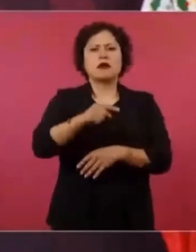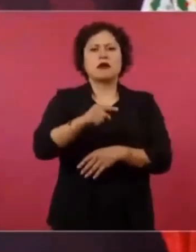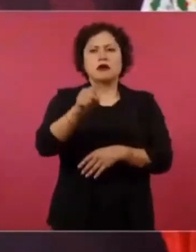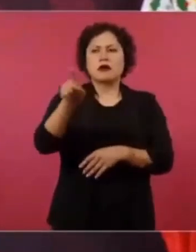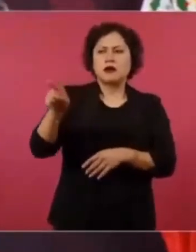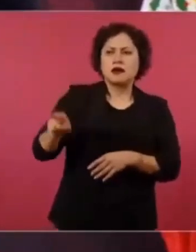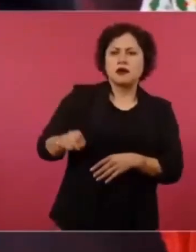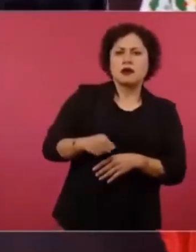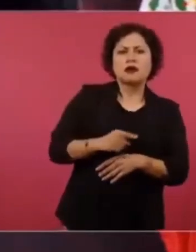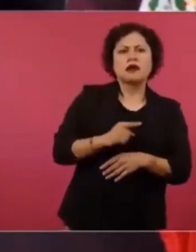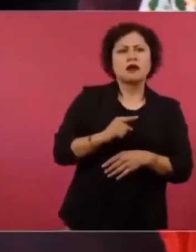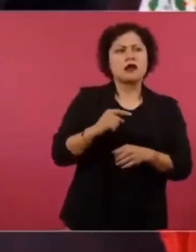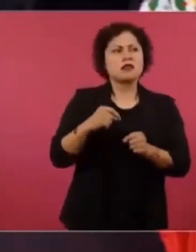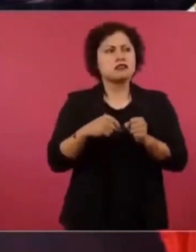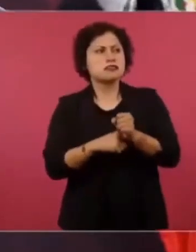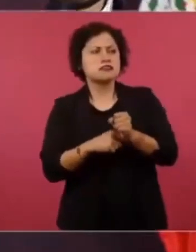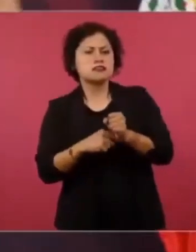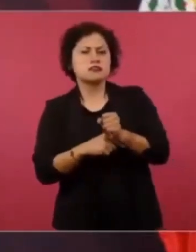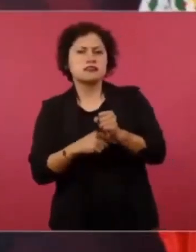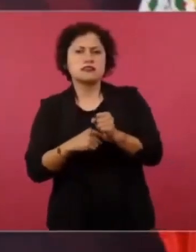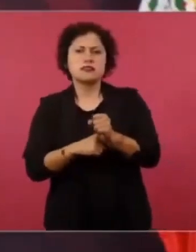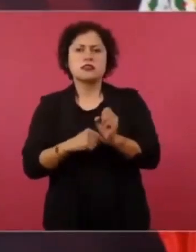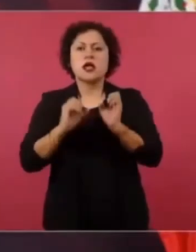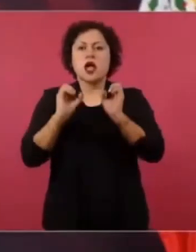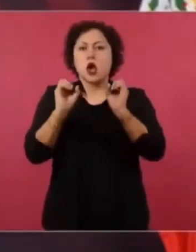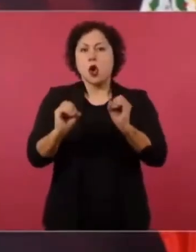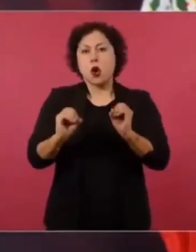Que no lo agarren como chivo expiatorio.